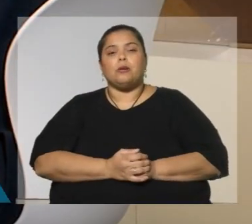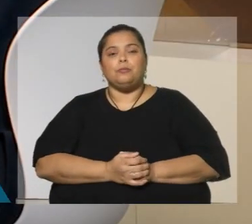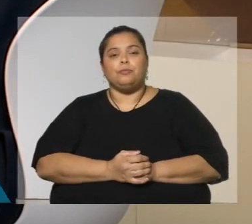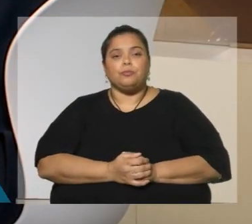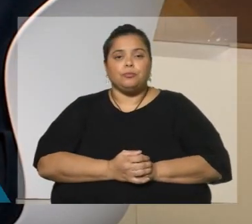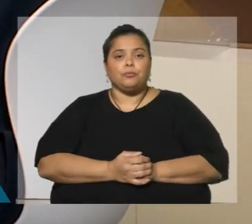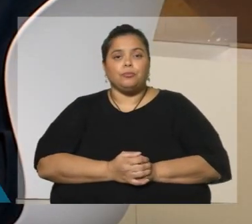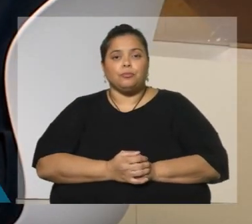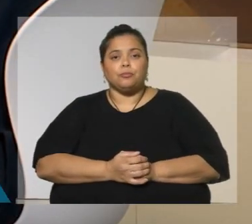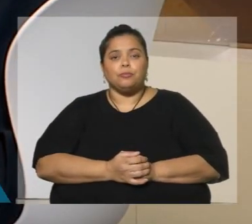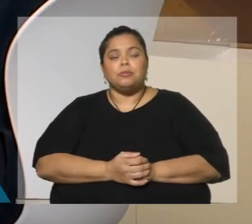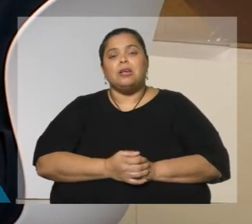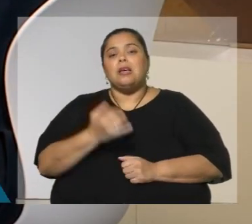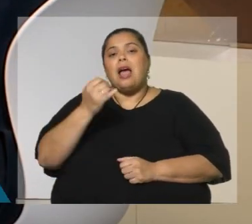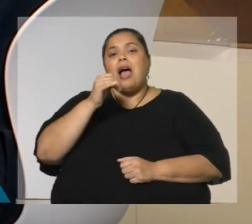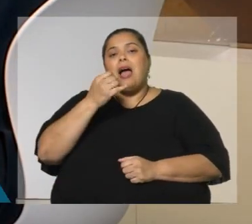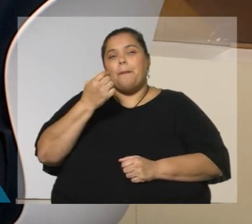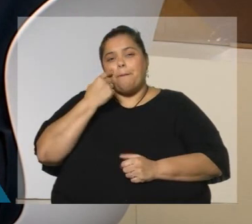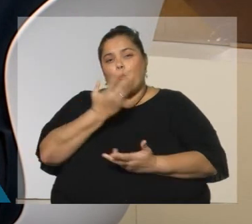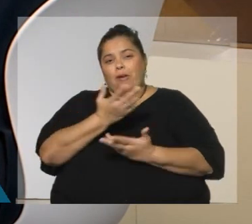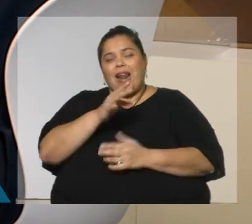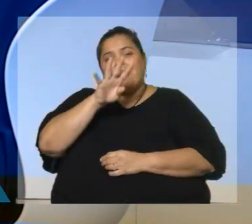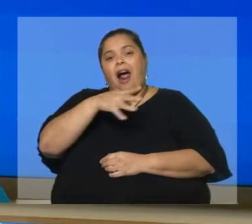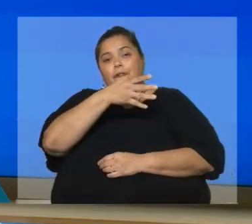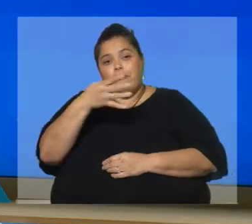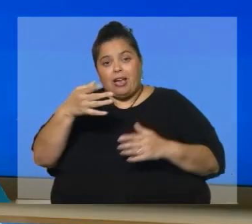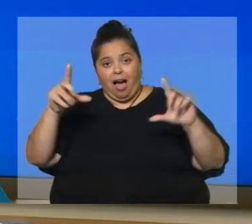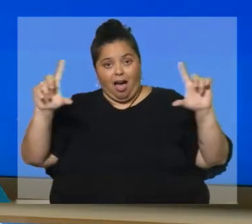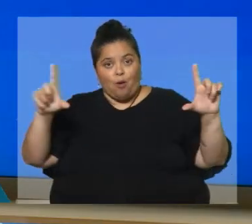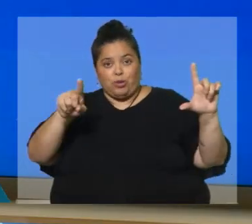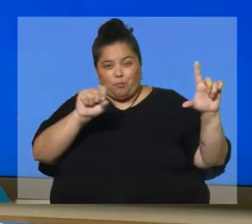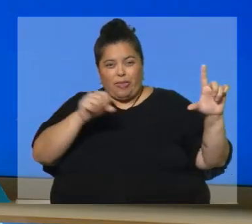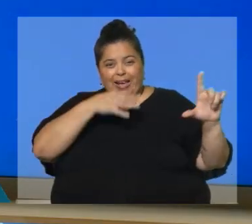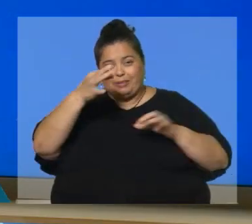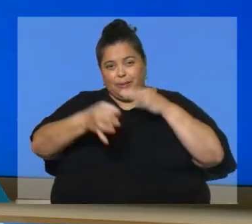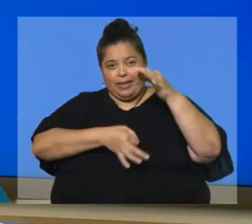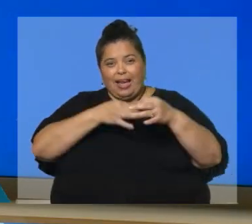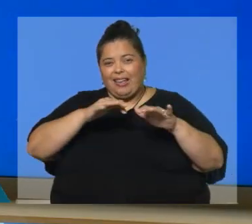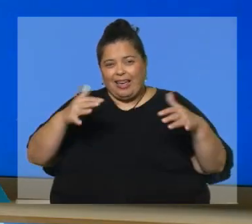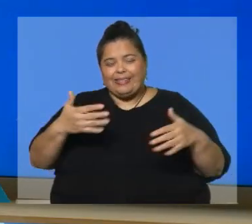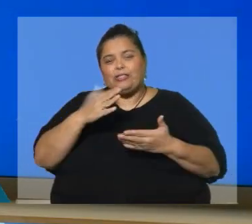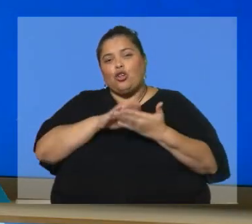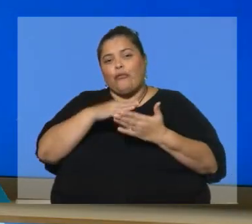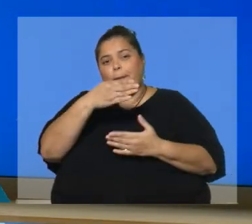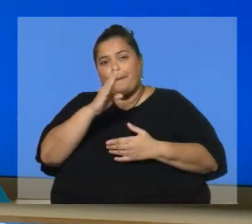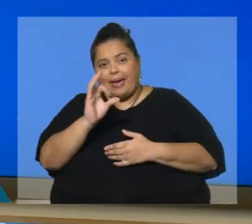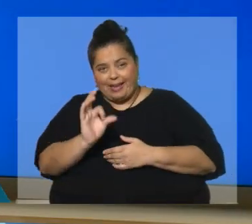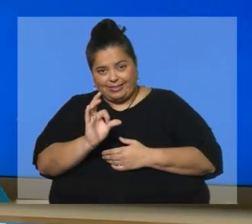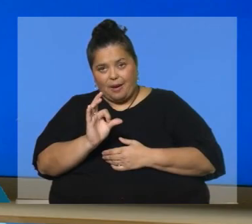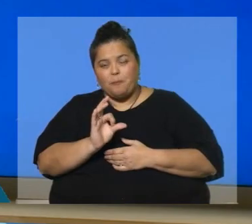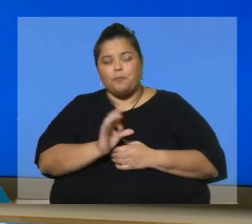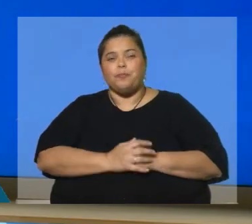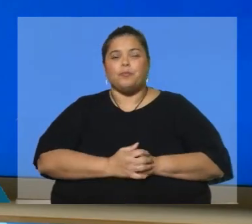Ahí tenemos una gráfica, a ver si la podemos poner y usted la puede explicar que refiere al BPS con